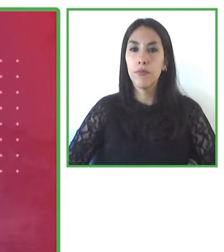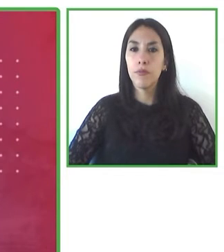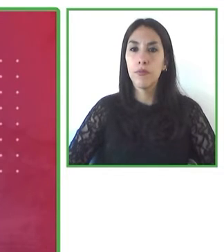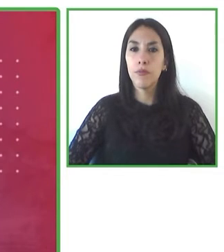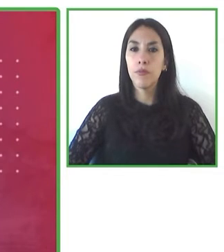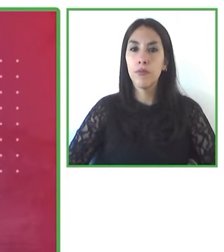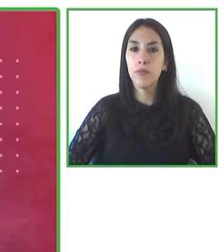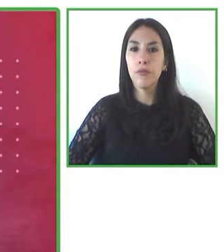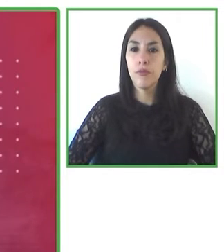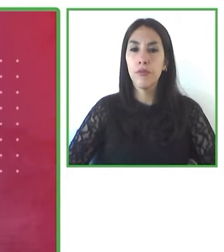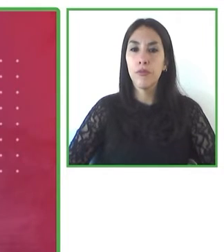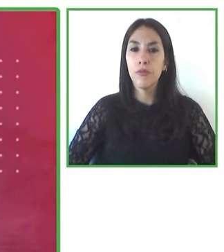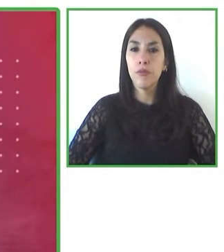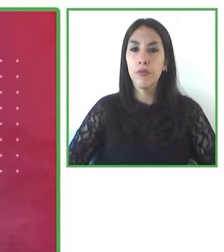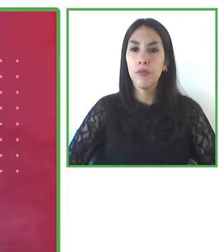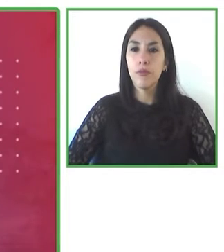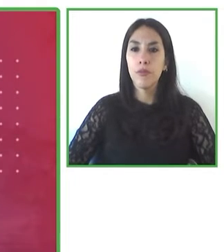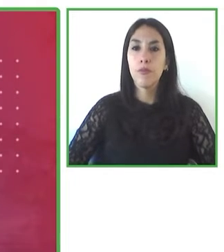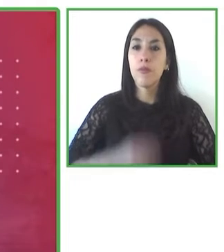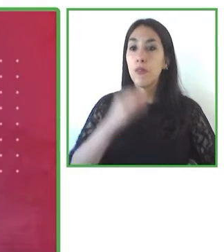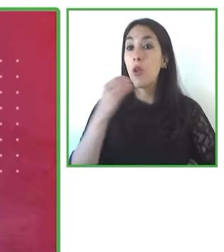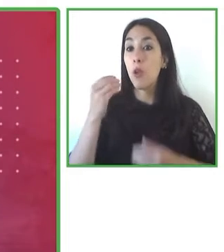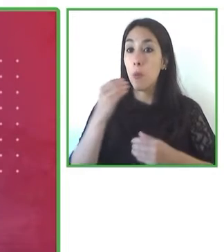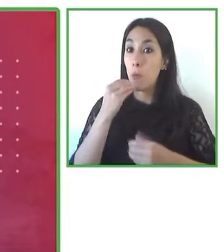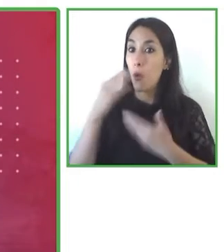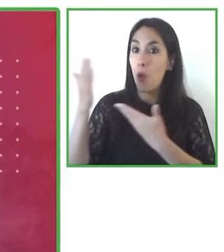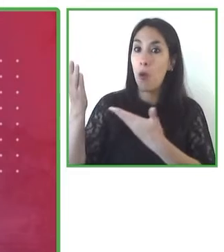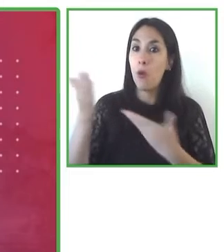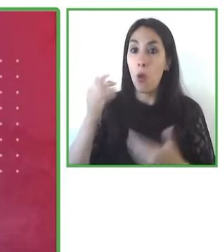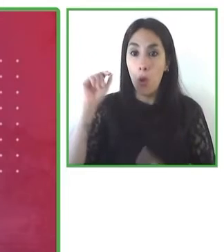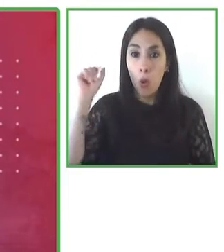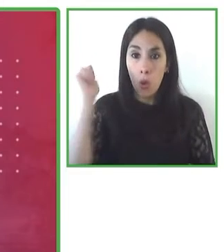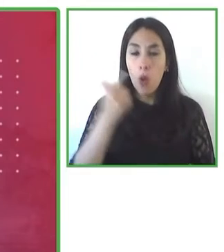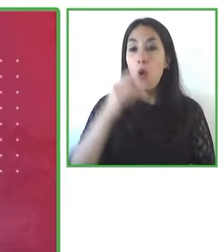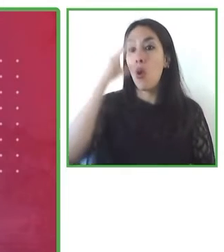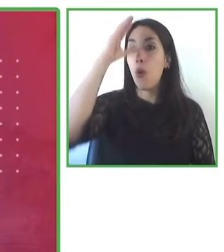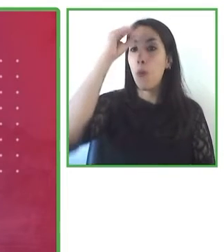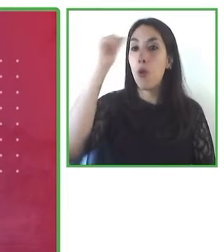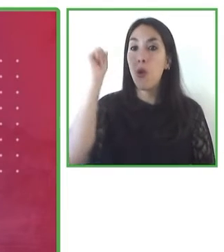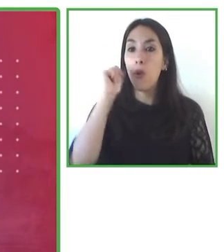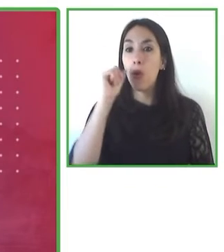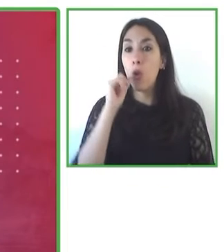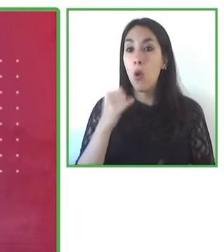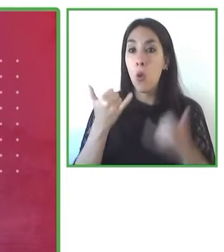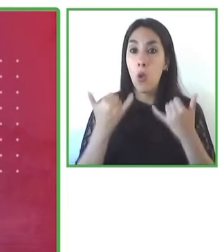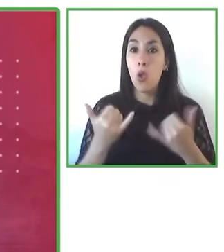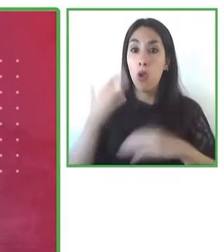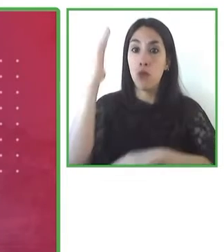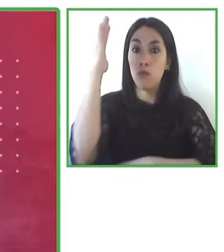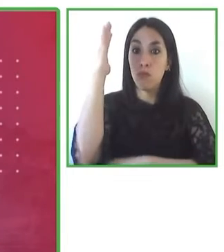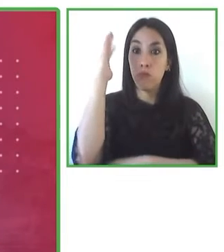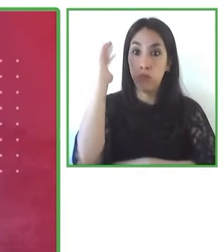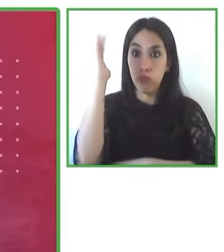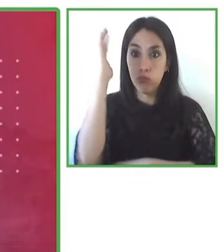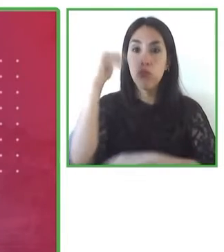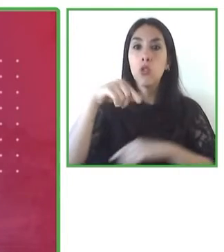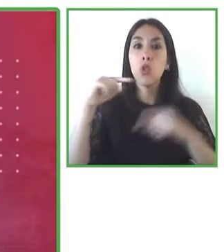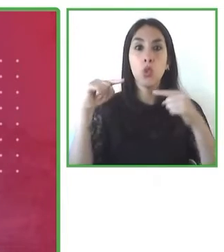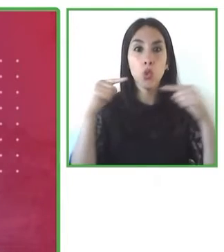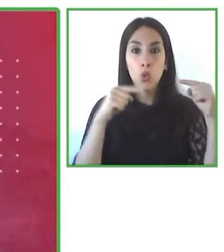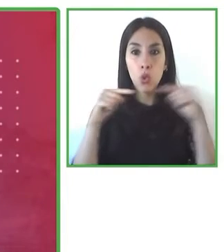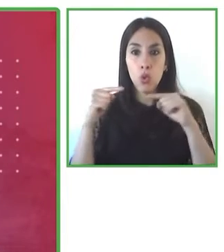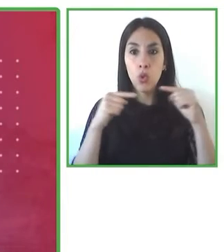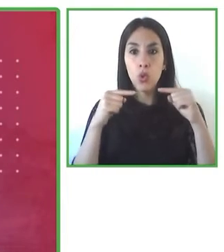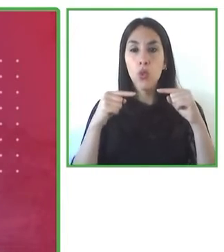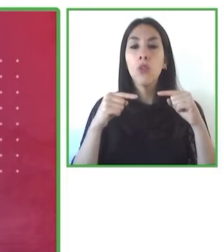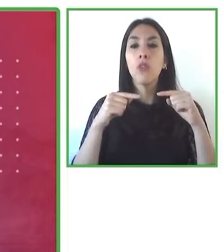Bienvenidos, bienvenidas a este panel donde vamos a estar hablando de acceso a la